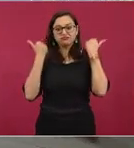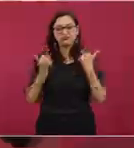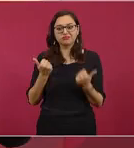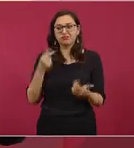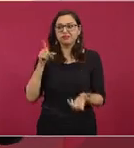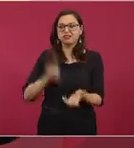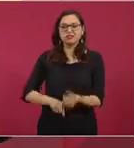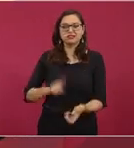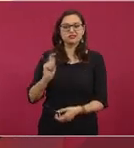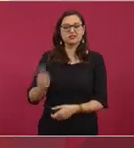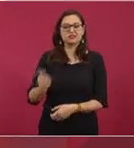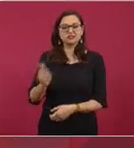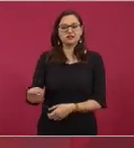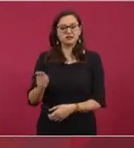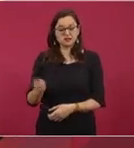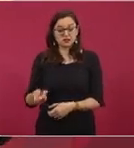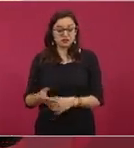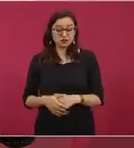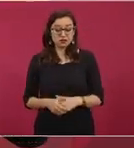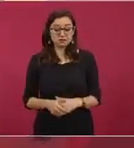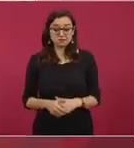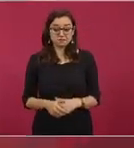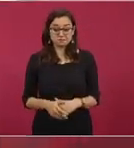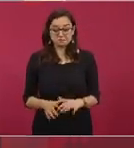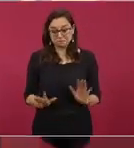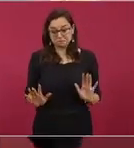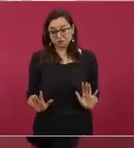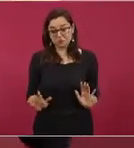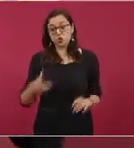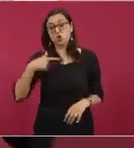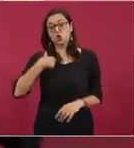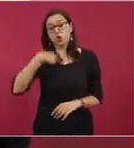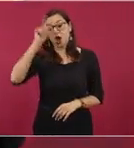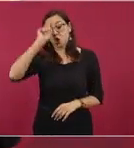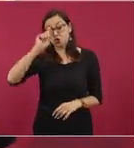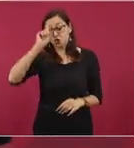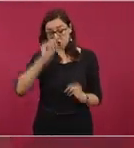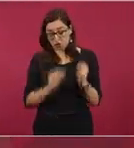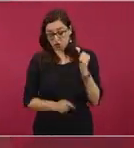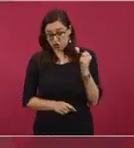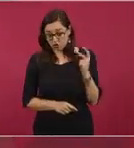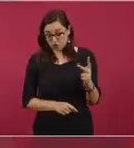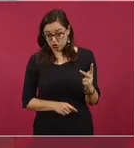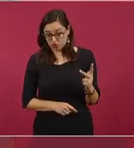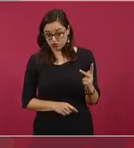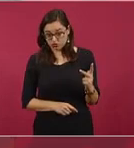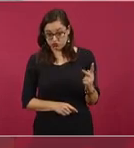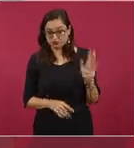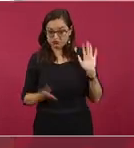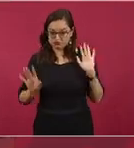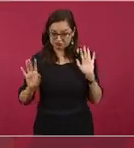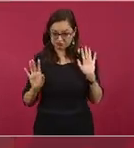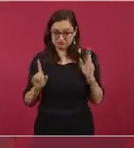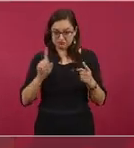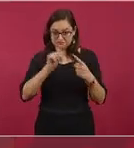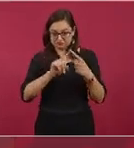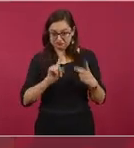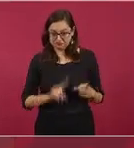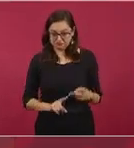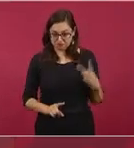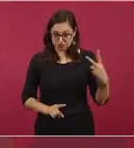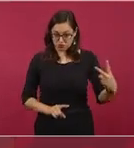les doy dos tips para no hablar más. Ayer